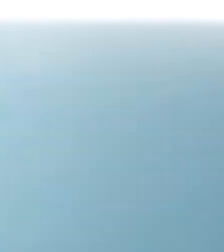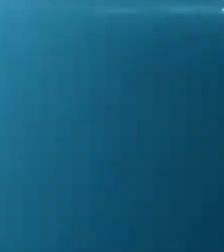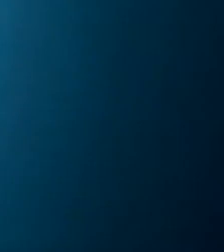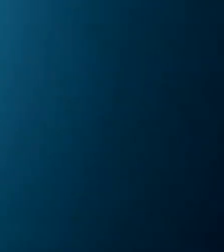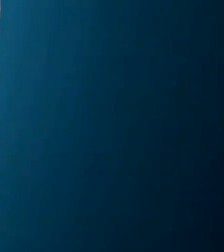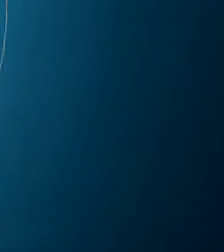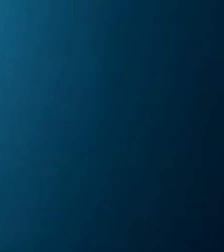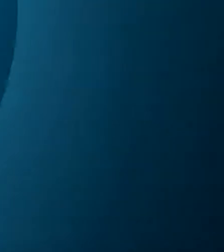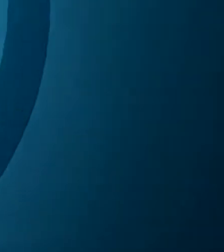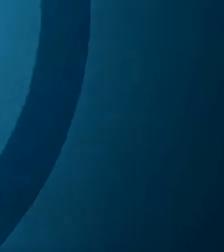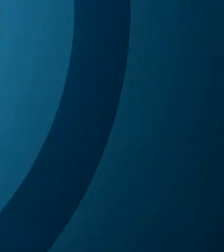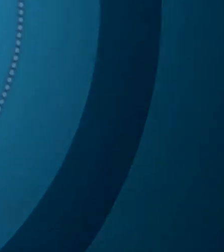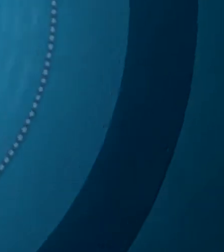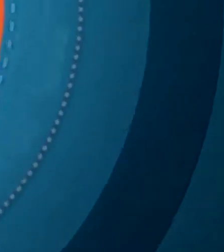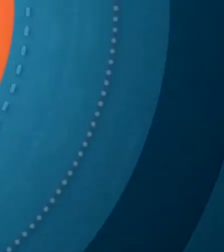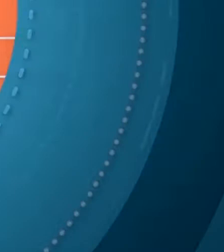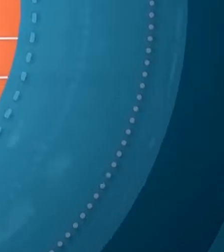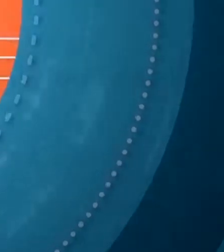¿EL